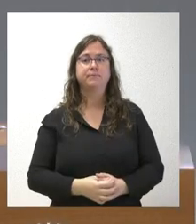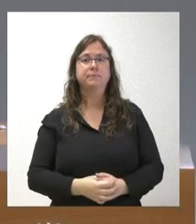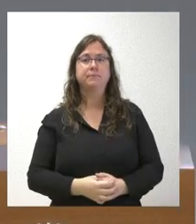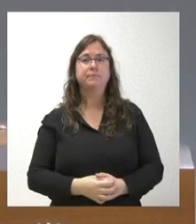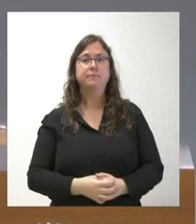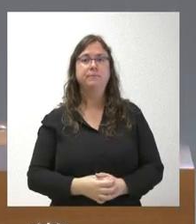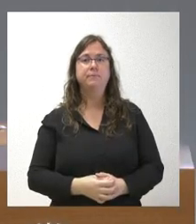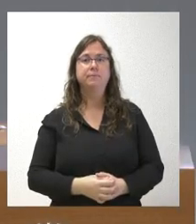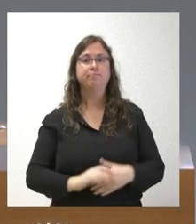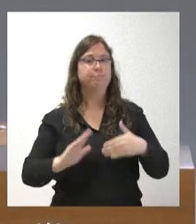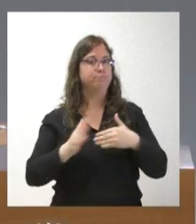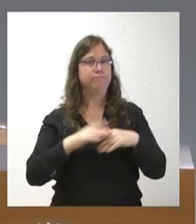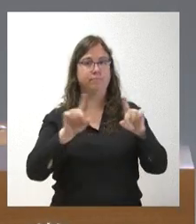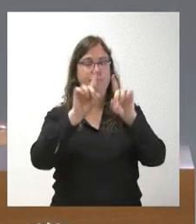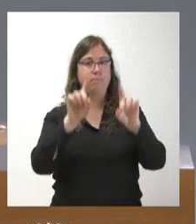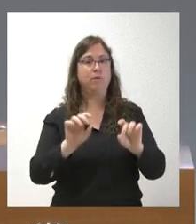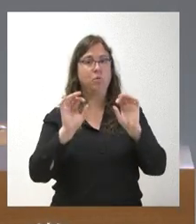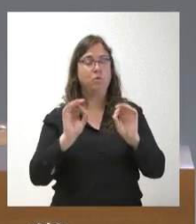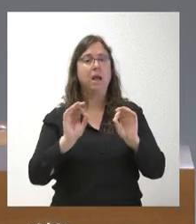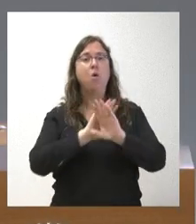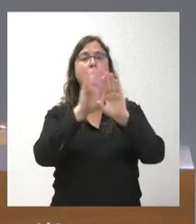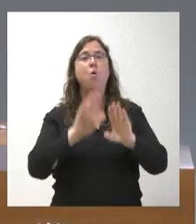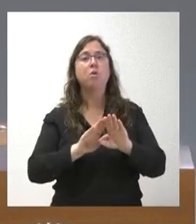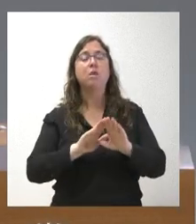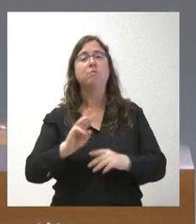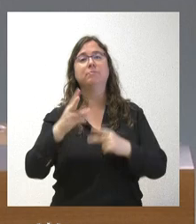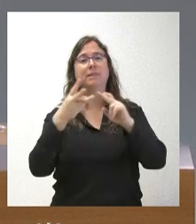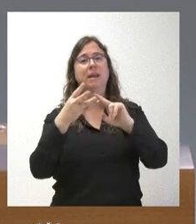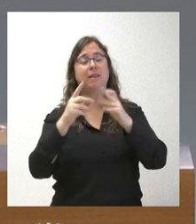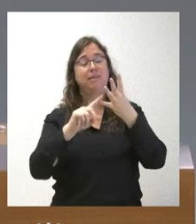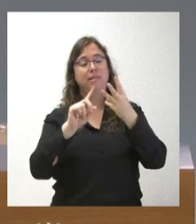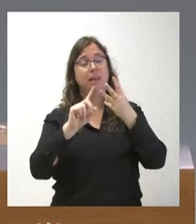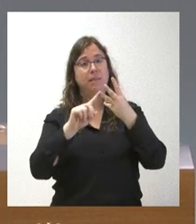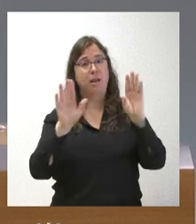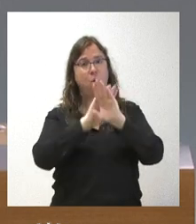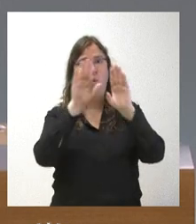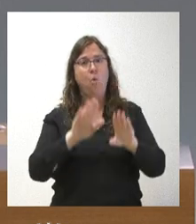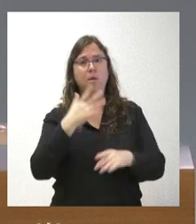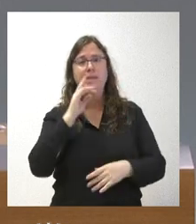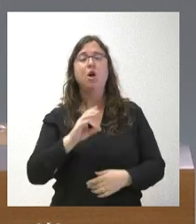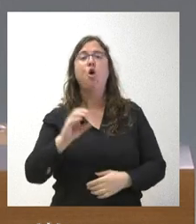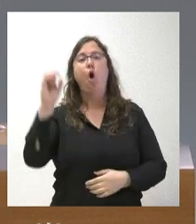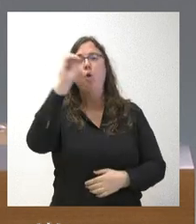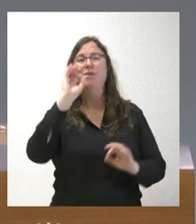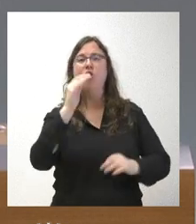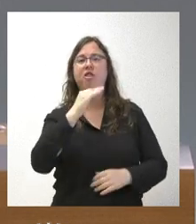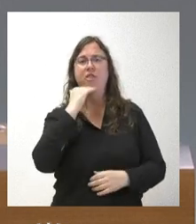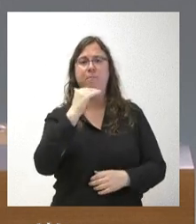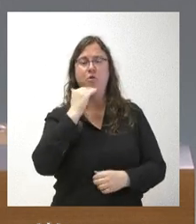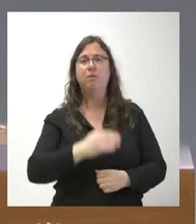Cerramos este turno de preguntas con una tercera intervención, ya la última de la opinión de Zamora